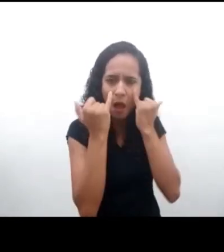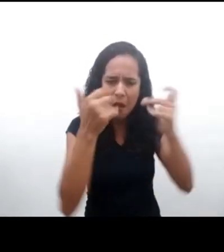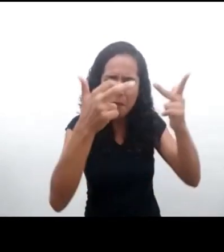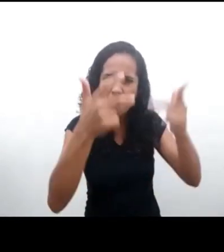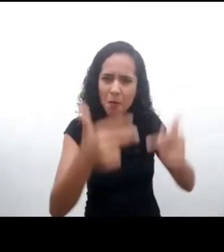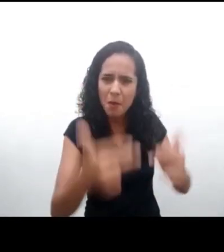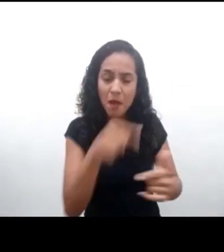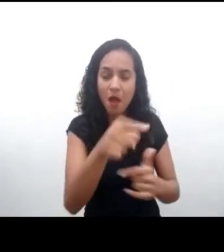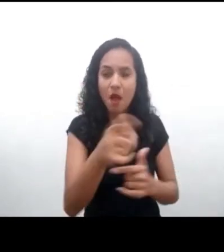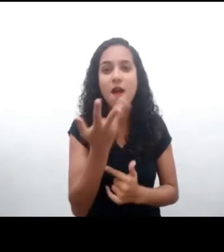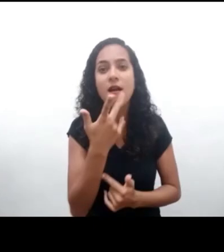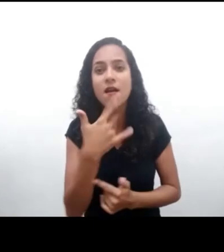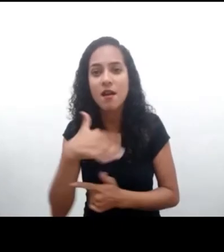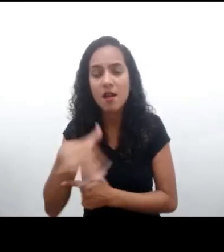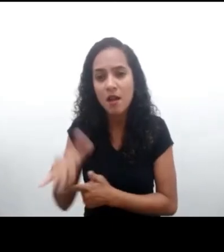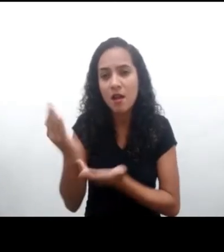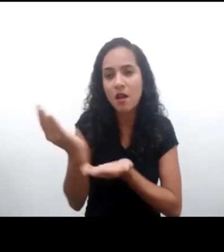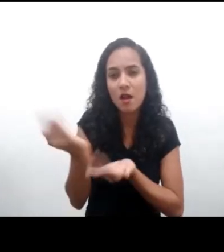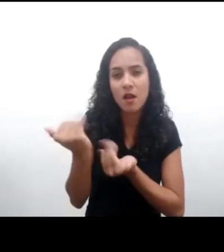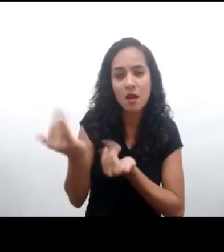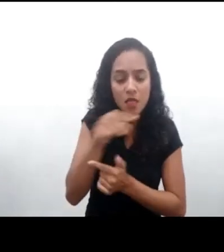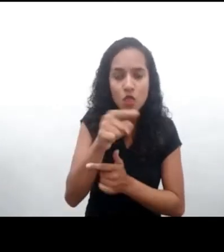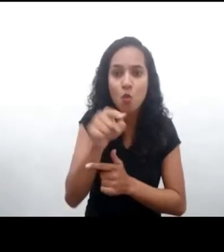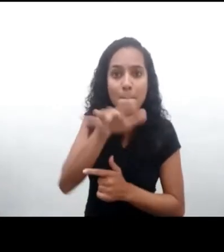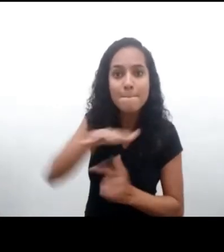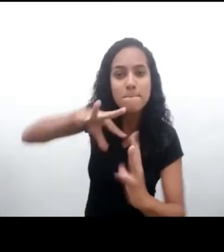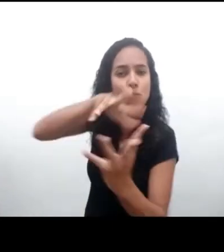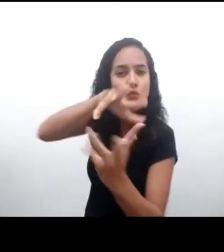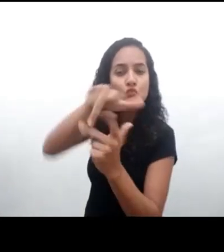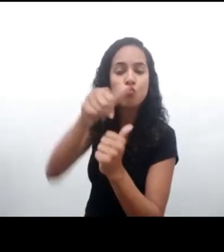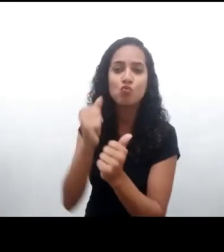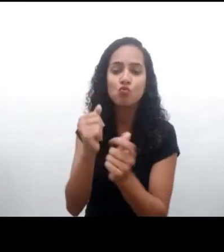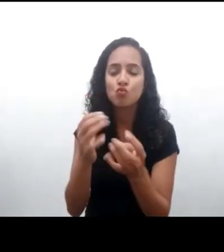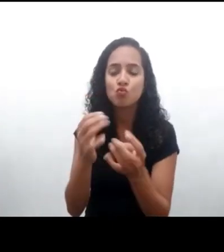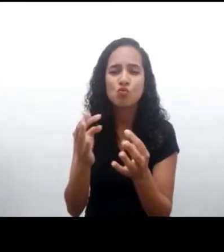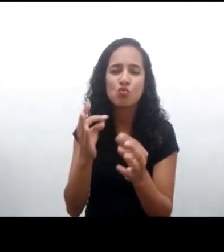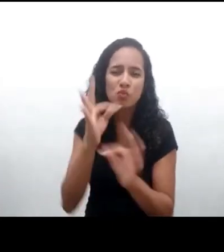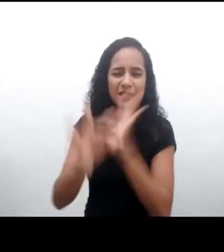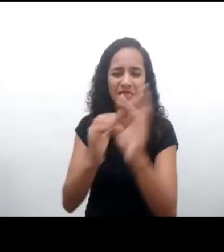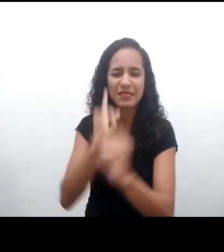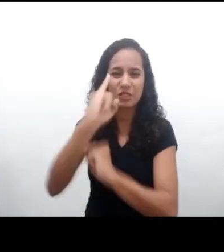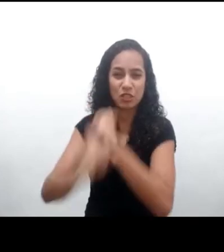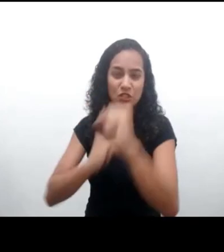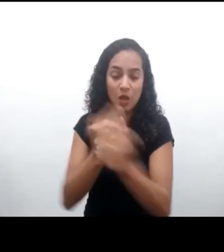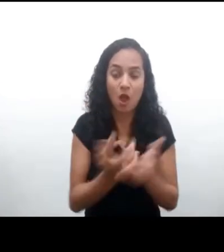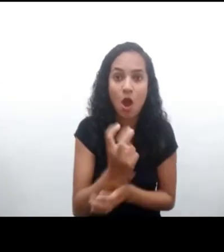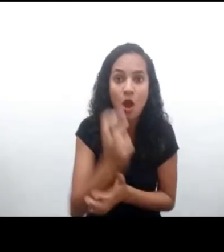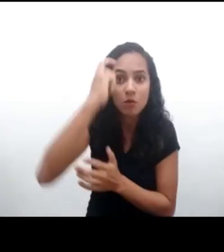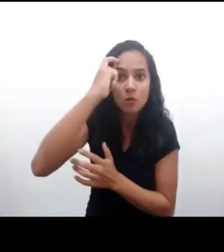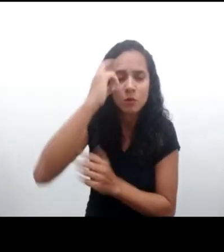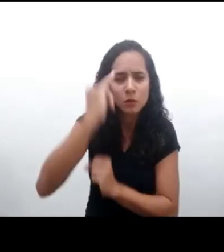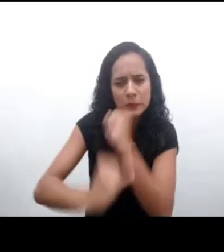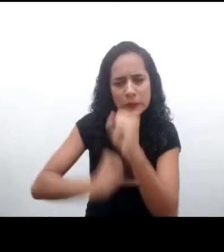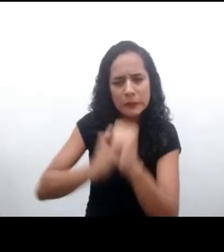abarca diversos grandes temas relacionados con la niñez y adolescencia en el universo digital. La nueva cultura digital ha impactado